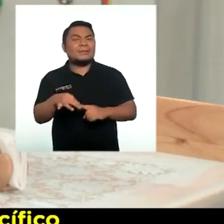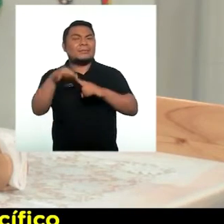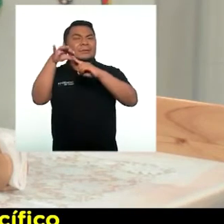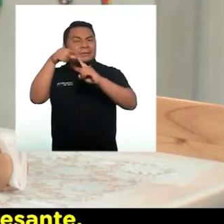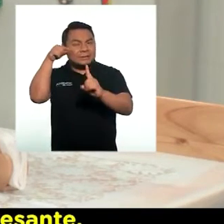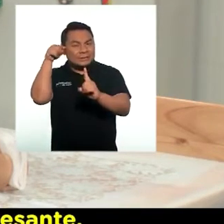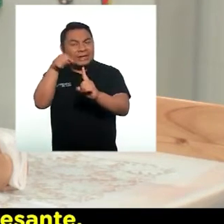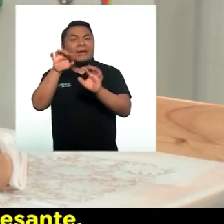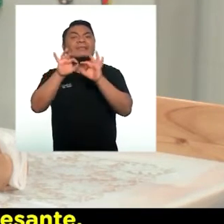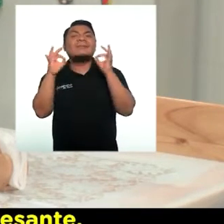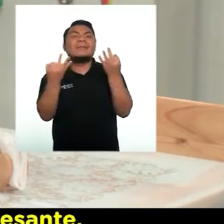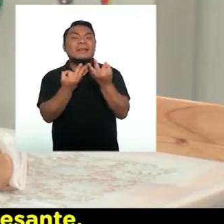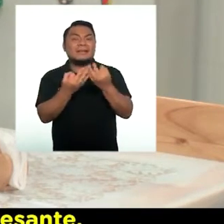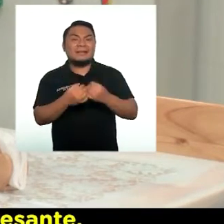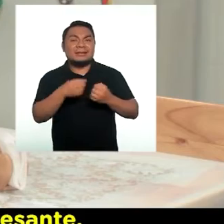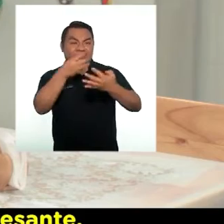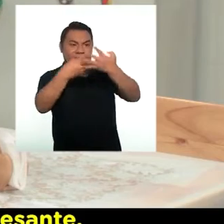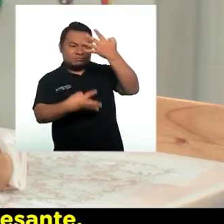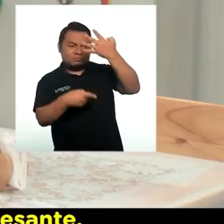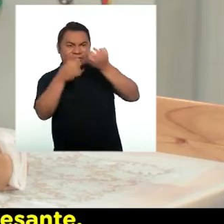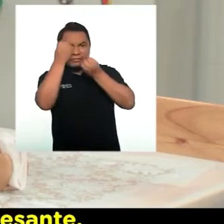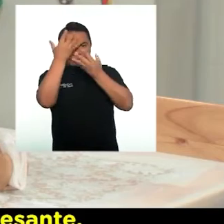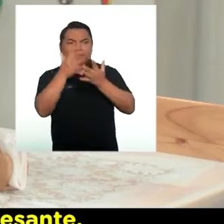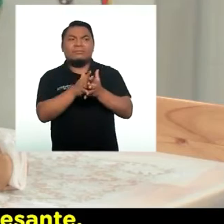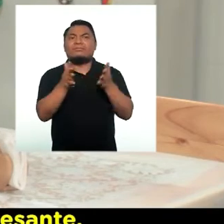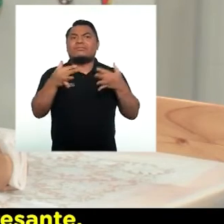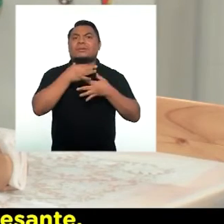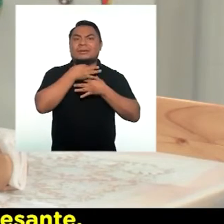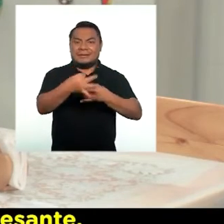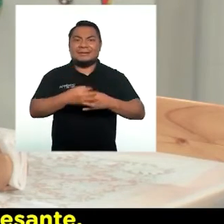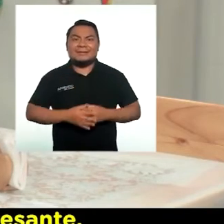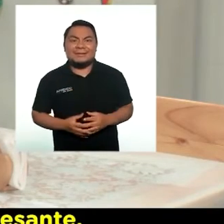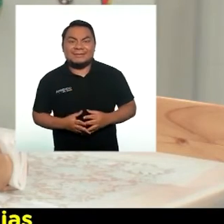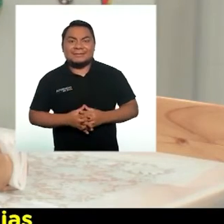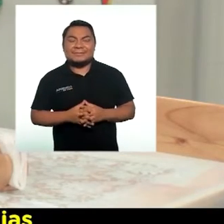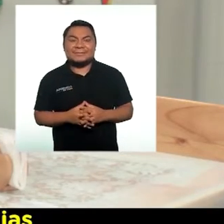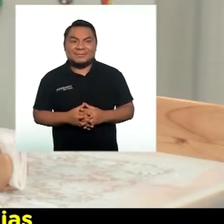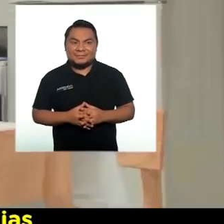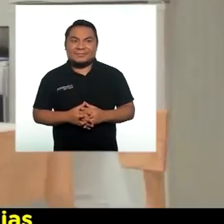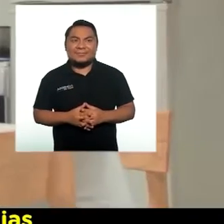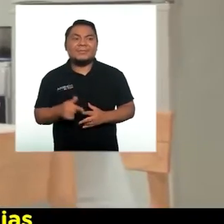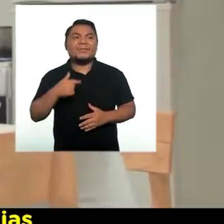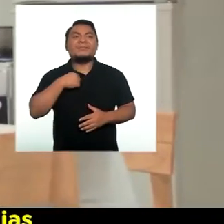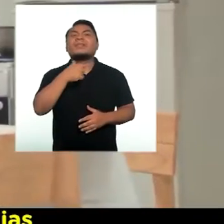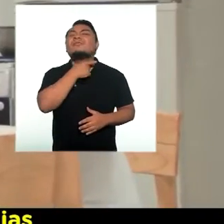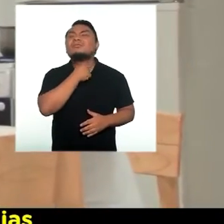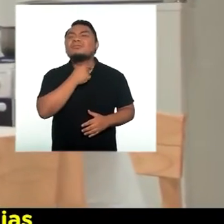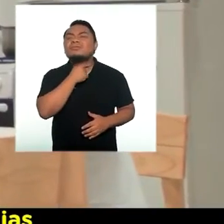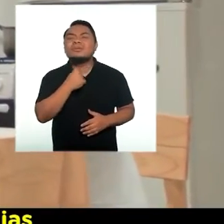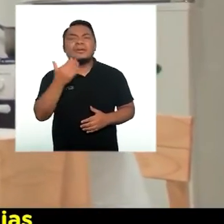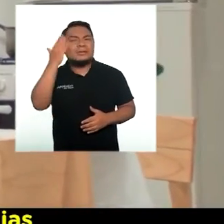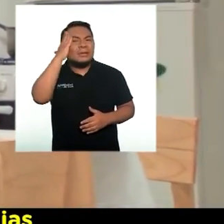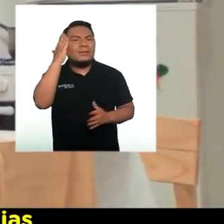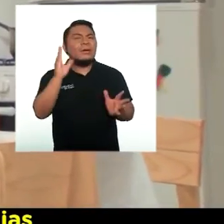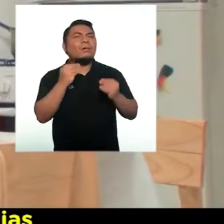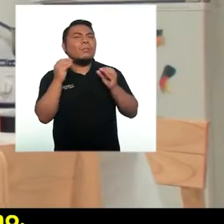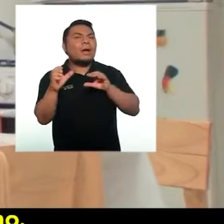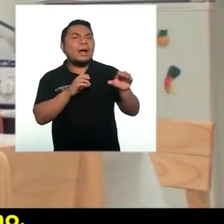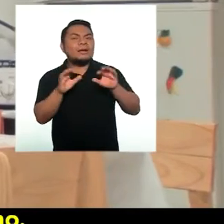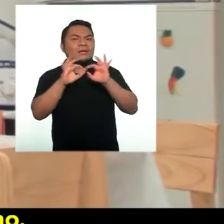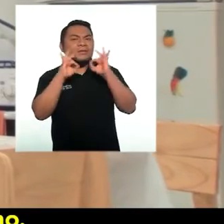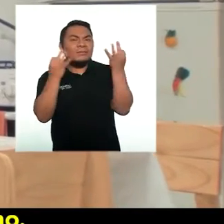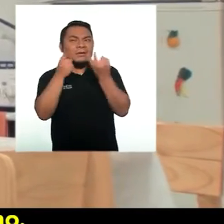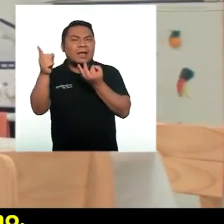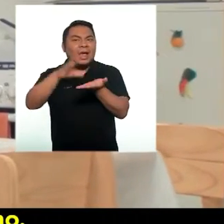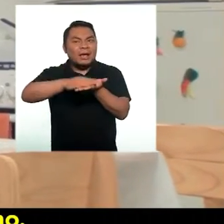específico para las familias con información muy interesante. Me gustaría saber cómo hacen las